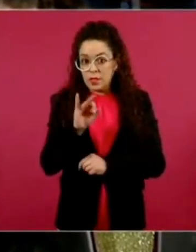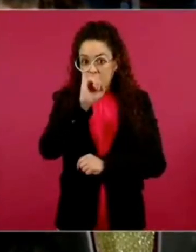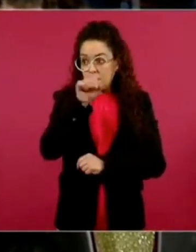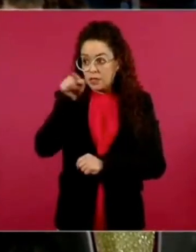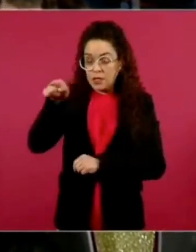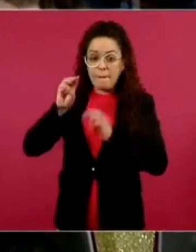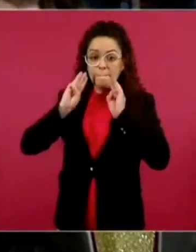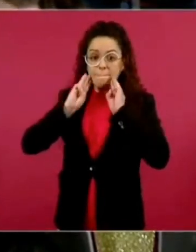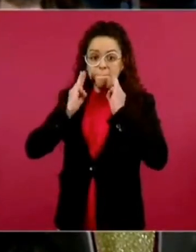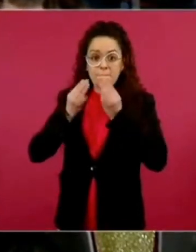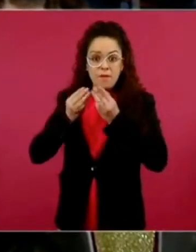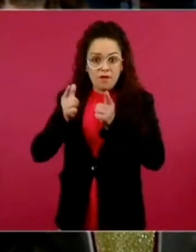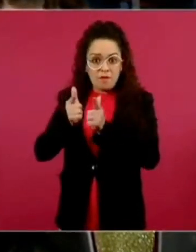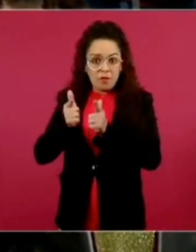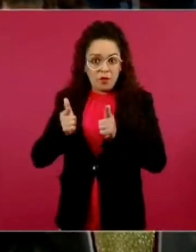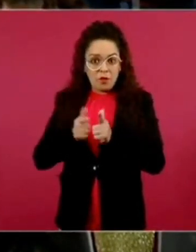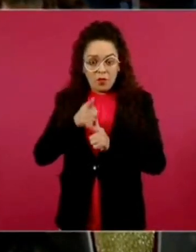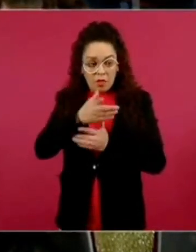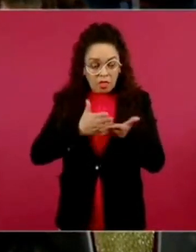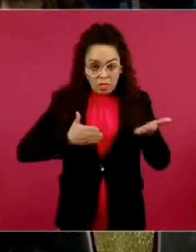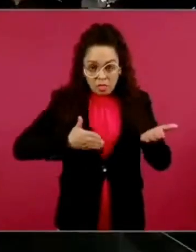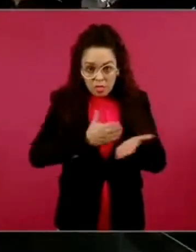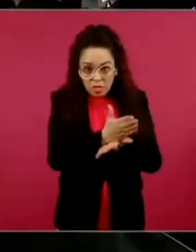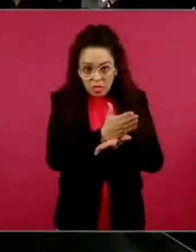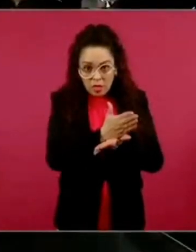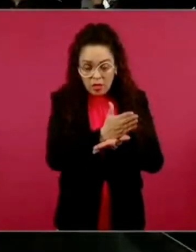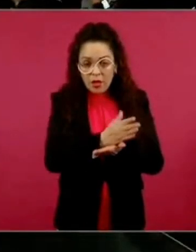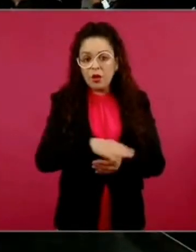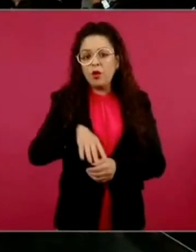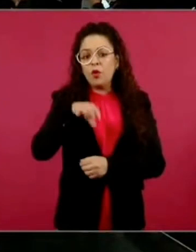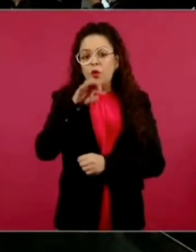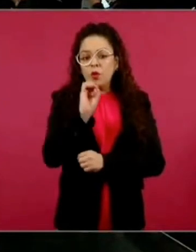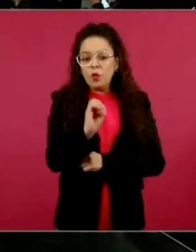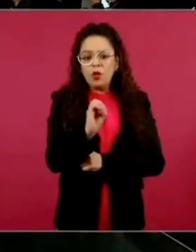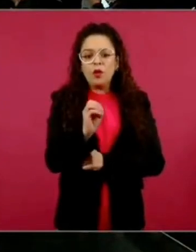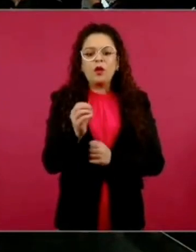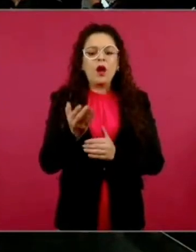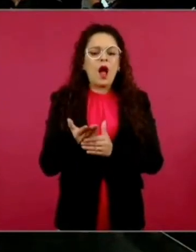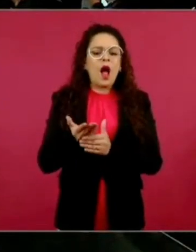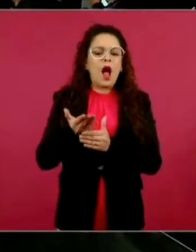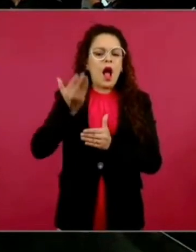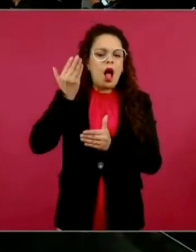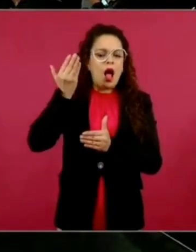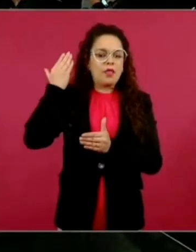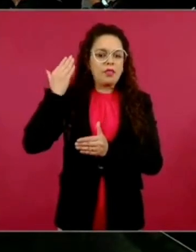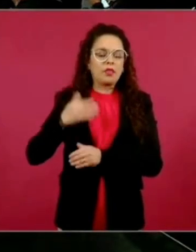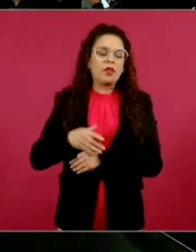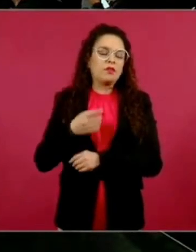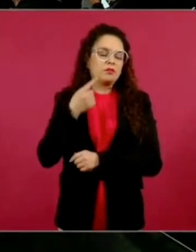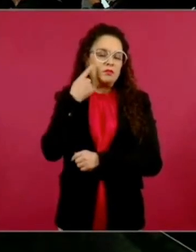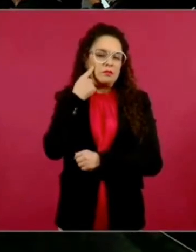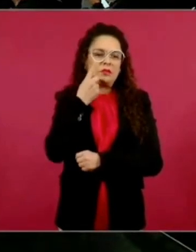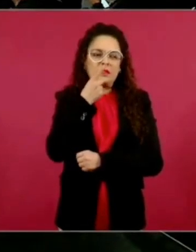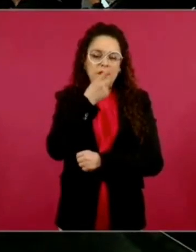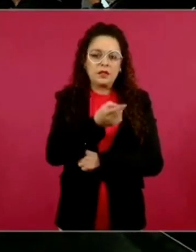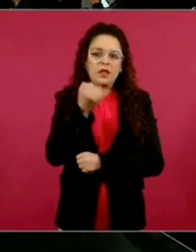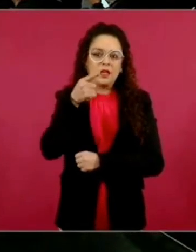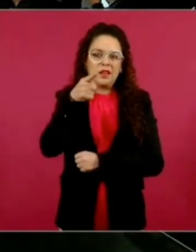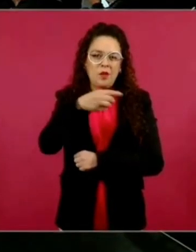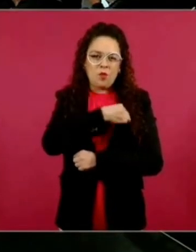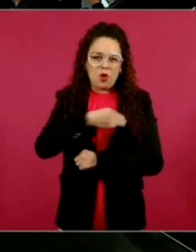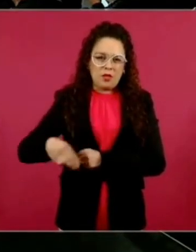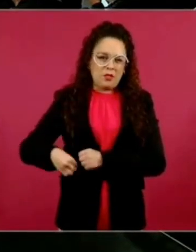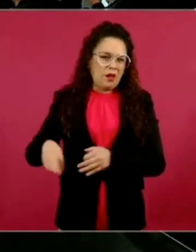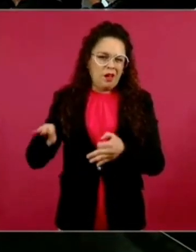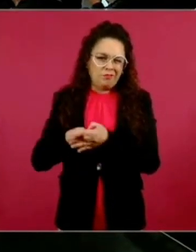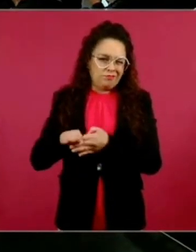criminales, sobre todo como se ha mencionado y desde anteriormente y de forma constante, que en los municipios, pues